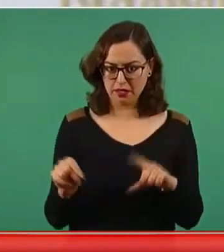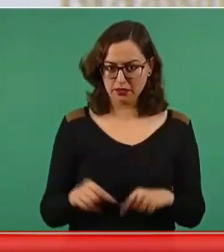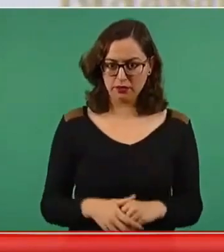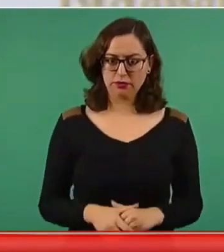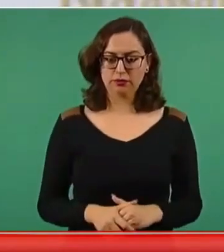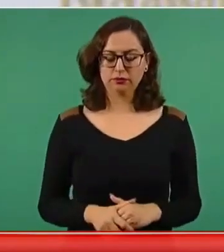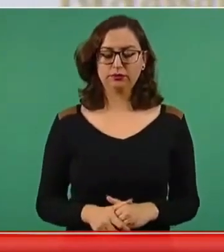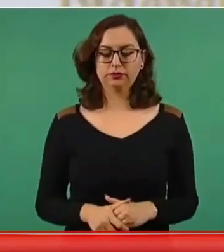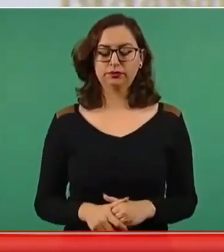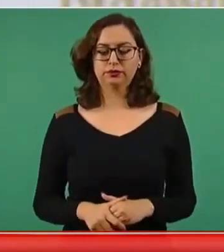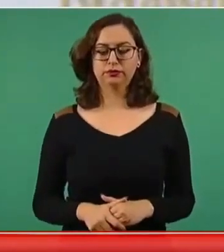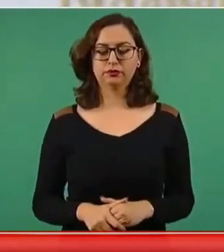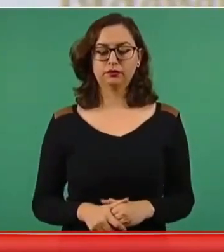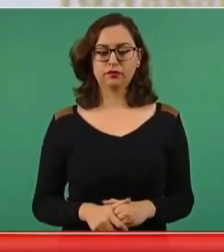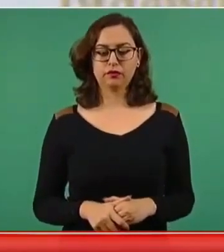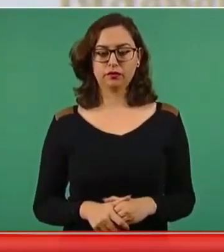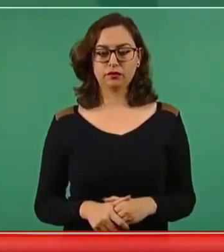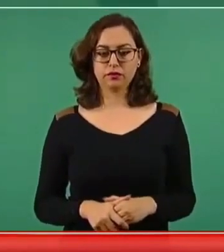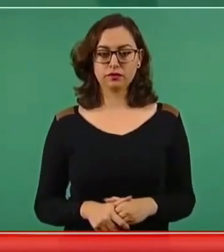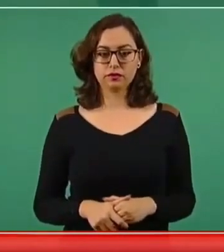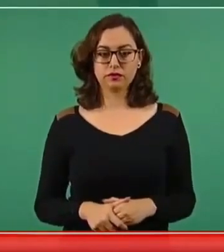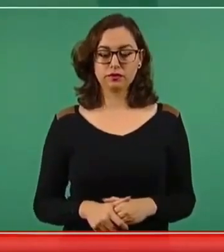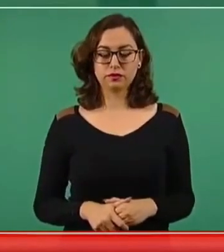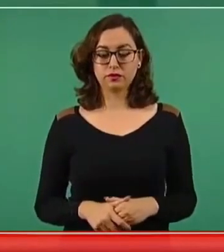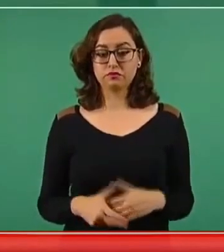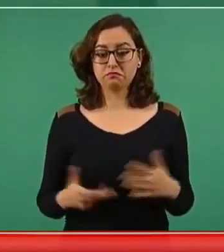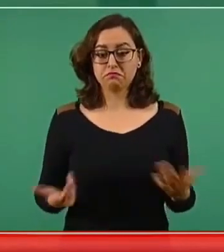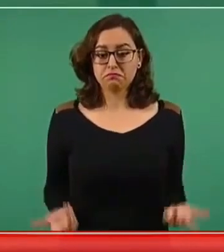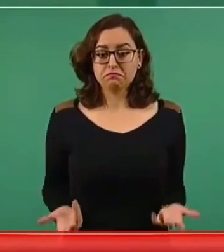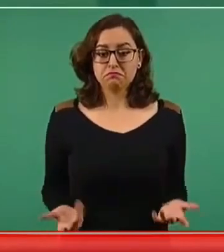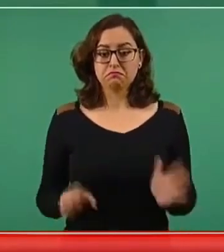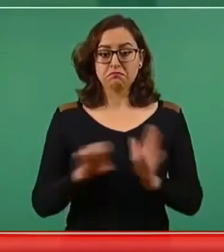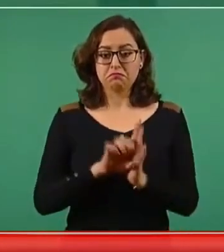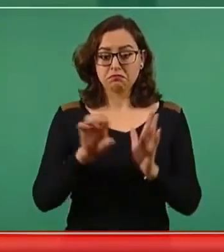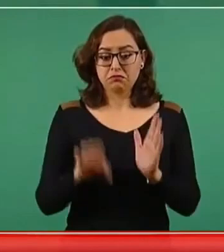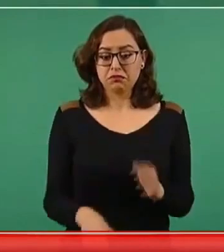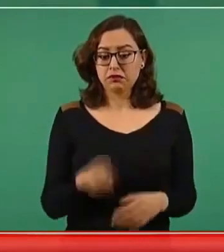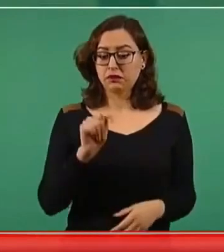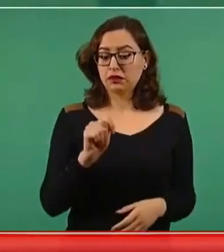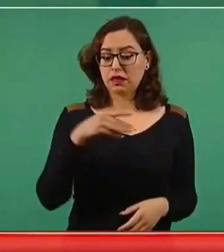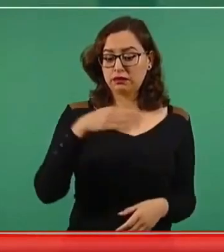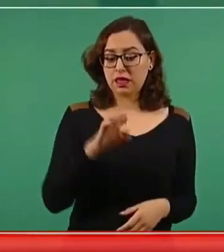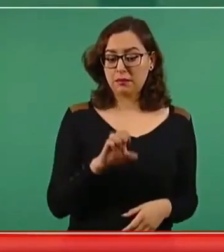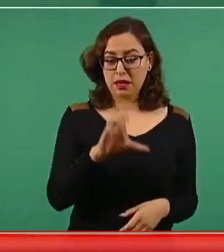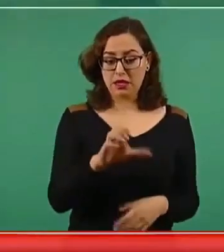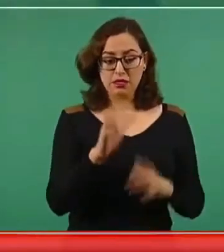El que se haya firmado el Tratado de Libre Comercio